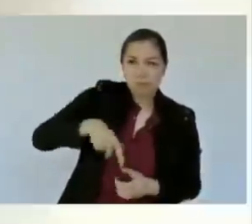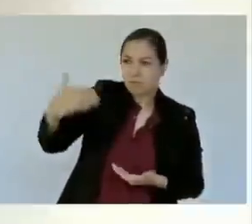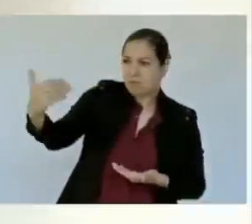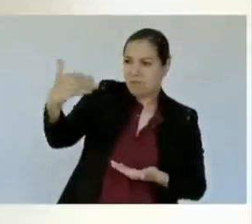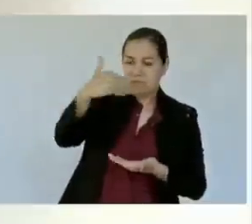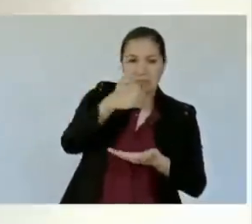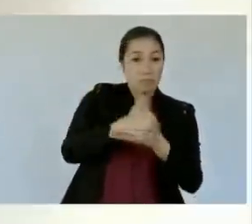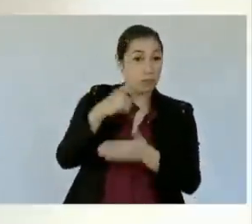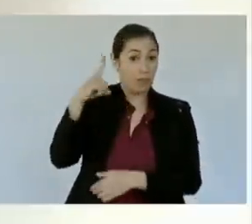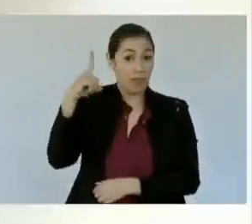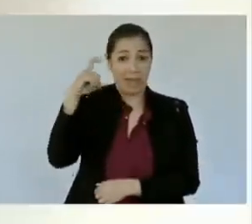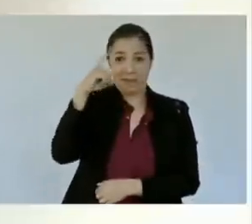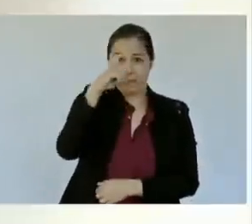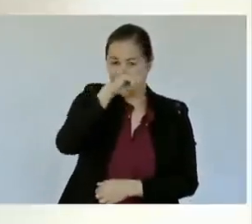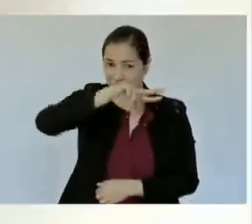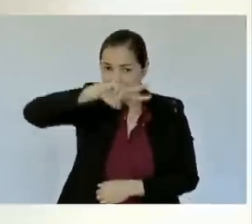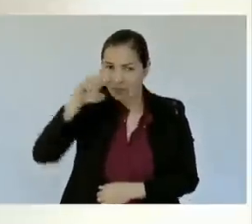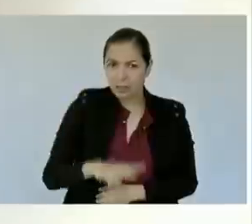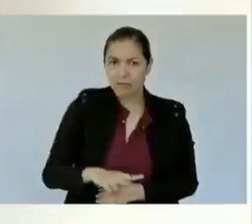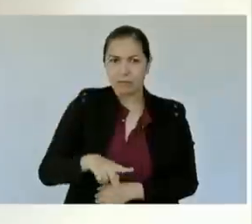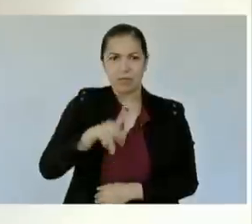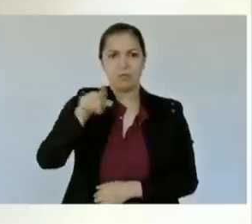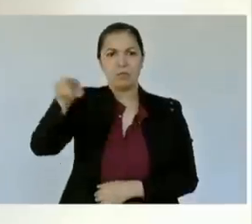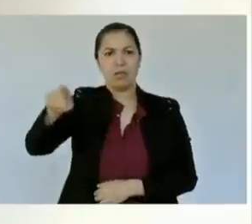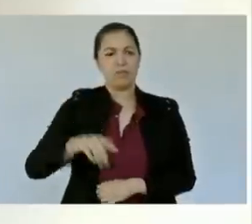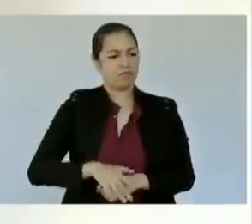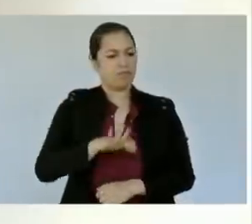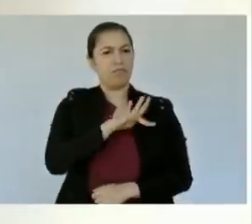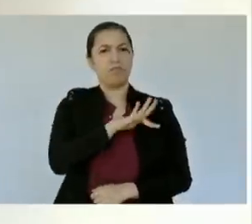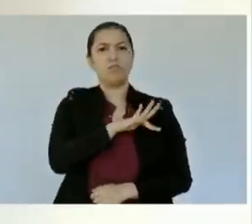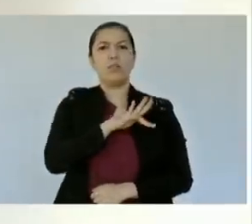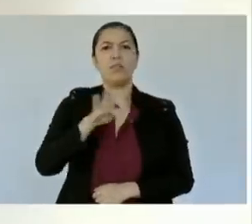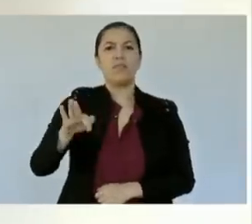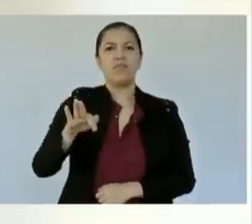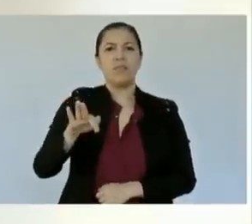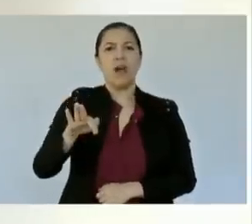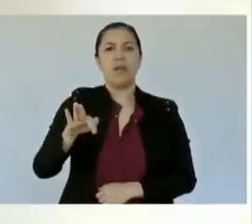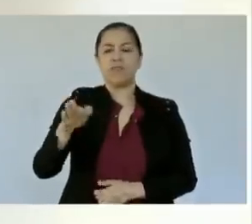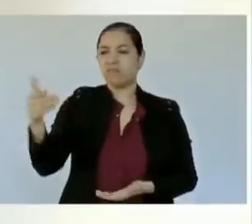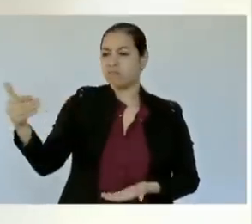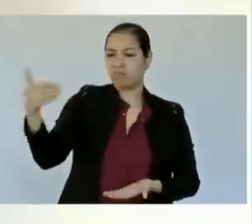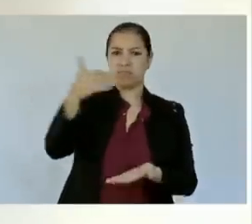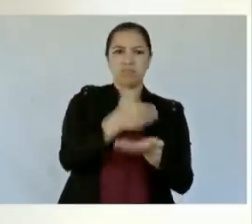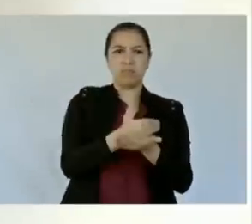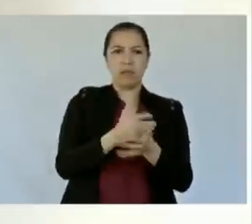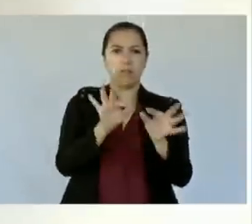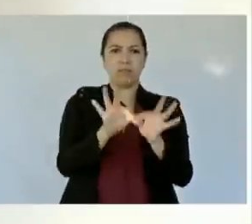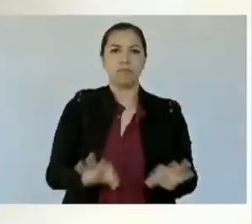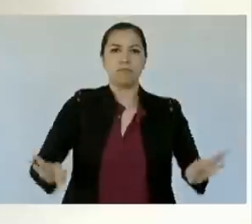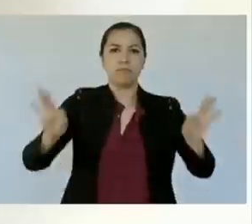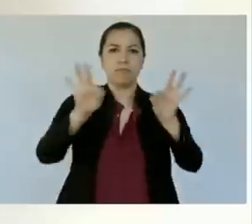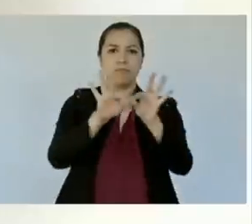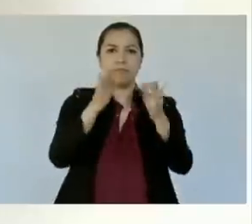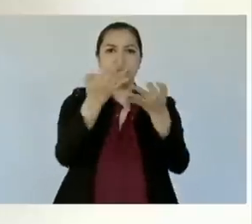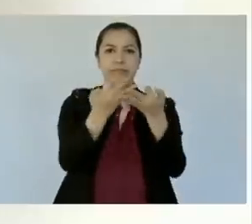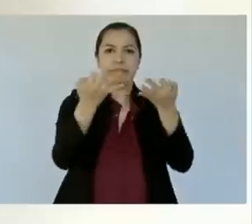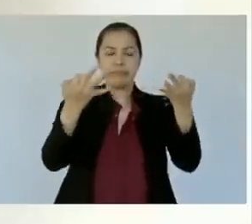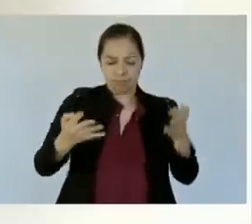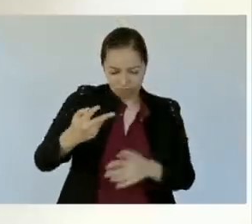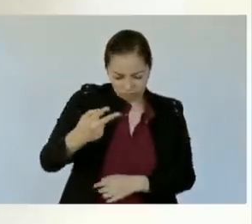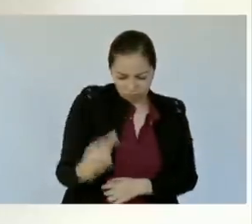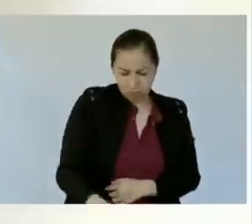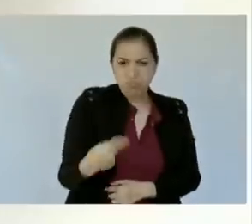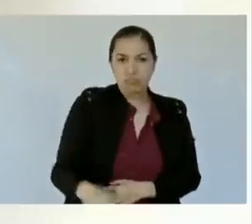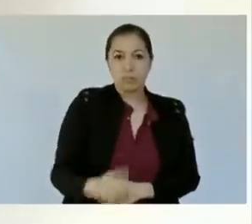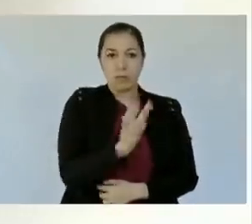difícil realmente. Pero usted nos ha demostrado la importancia que tiene el estar en la tierra, el ser un